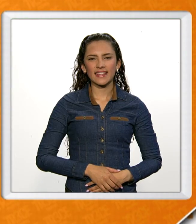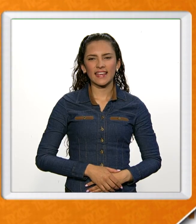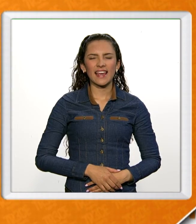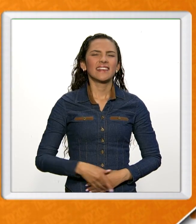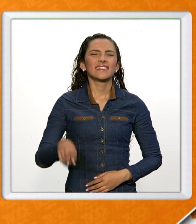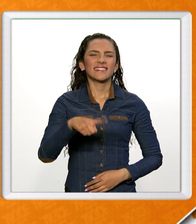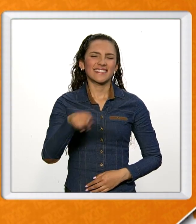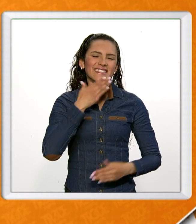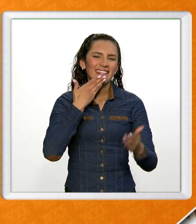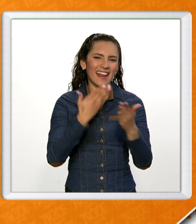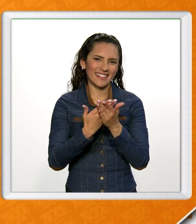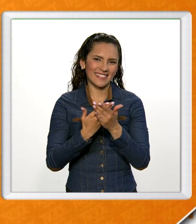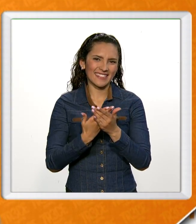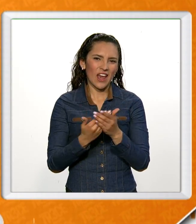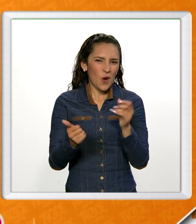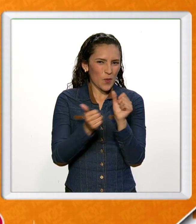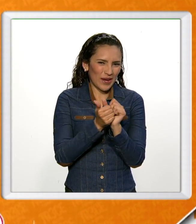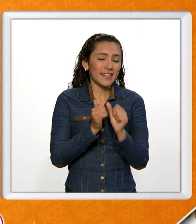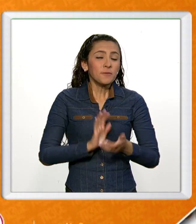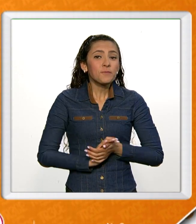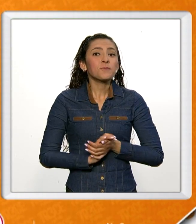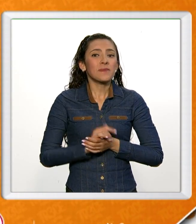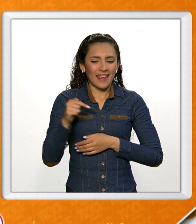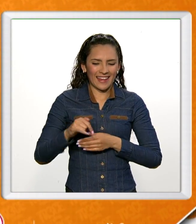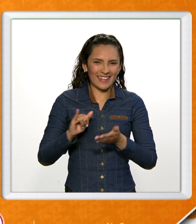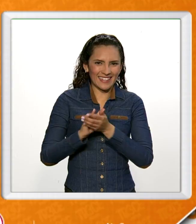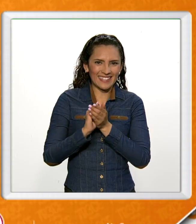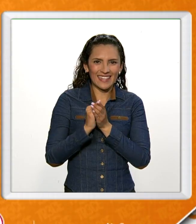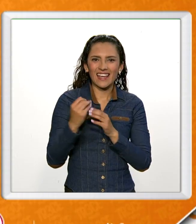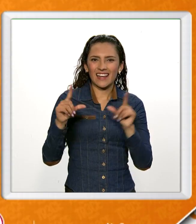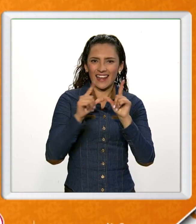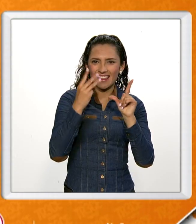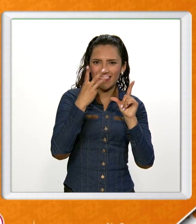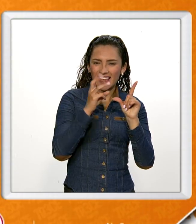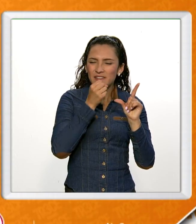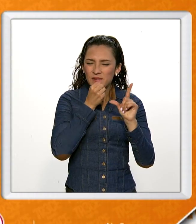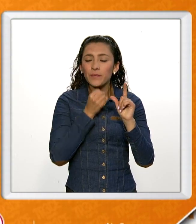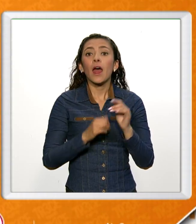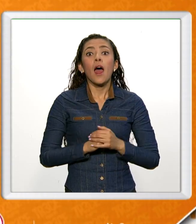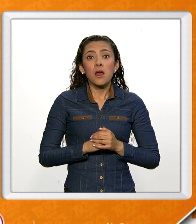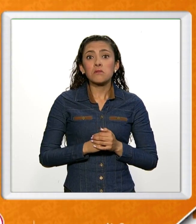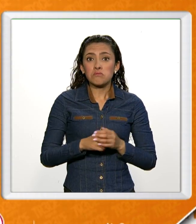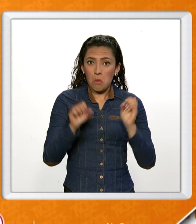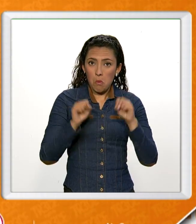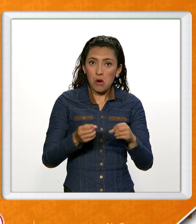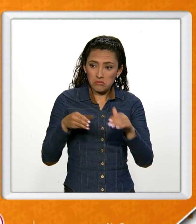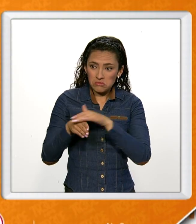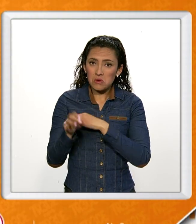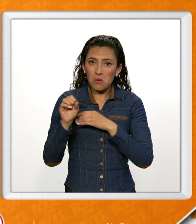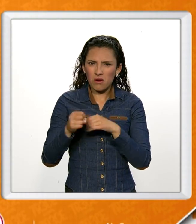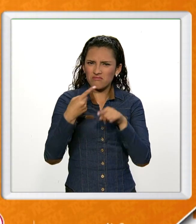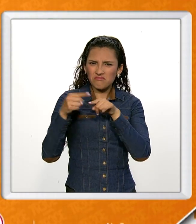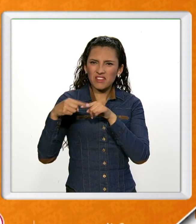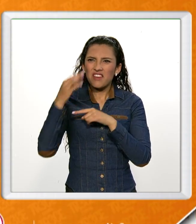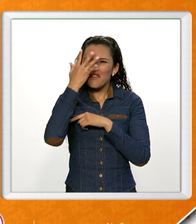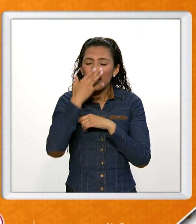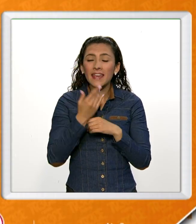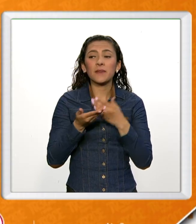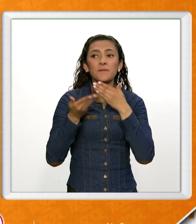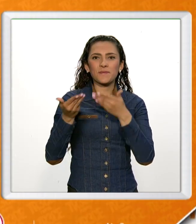A ustedes muchas gracias por acompañarnos en este nuevo 13 News. Recuerden seguirnos, ahí están nuestras redes.